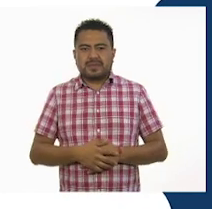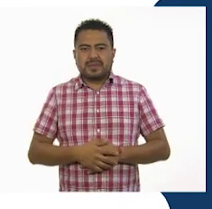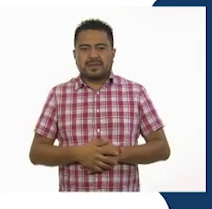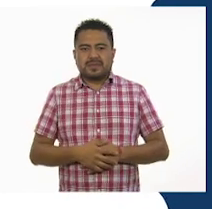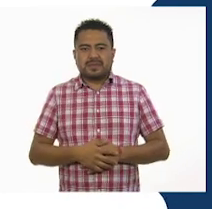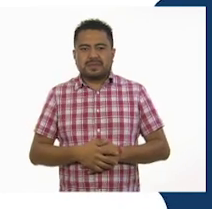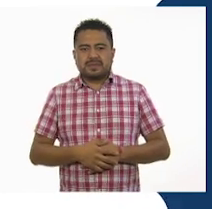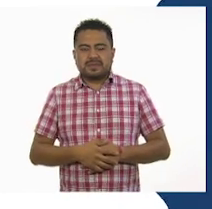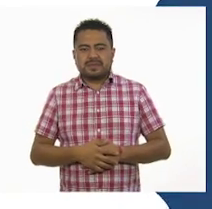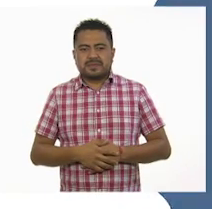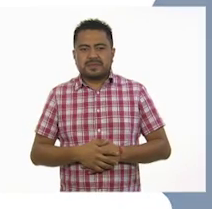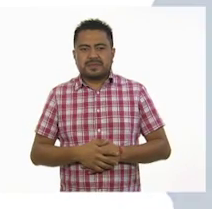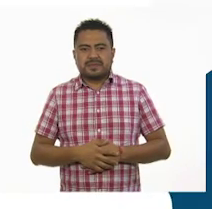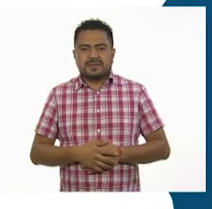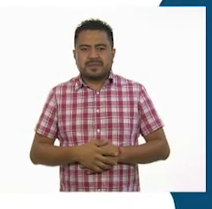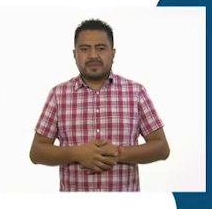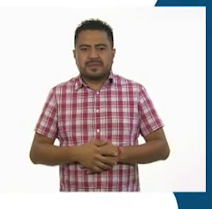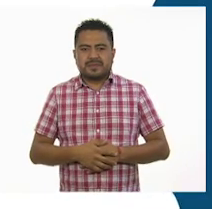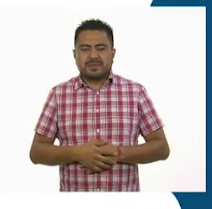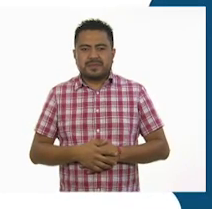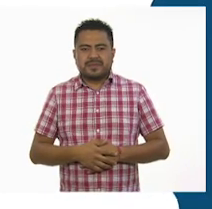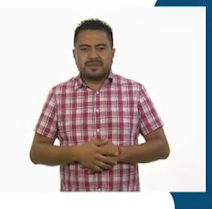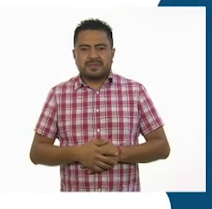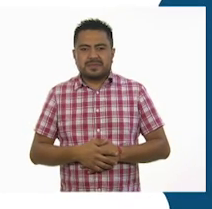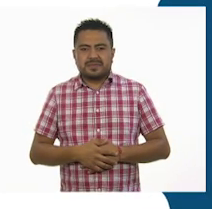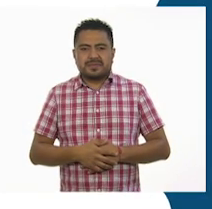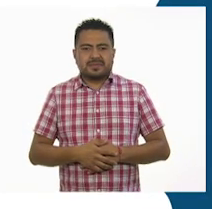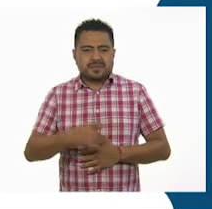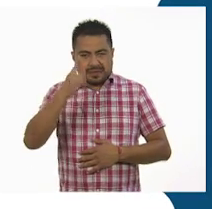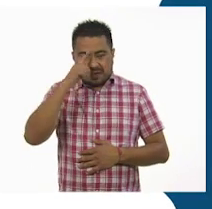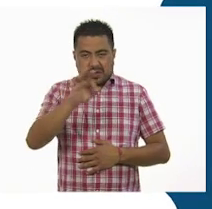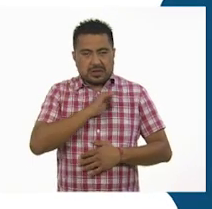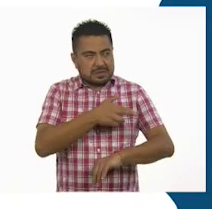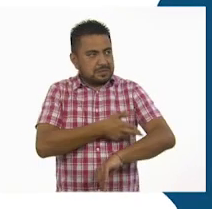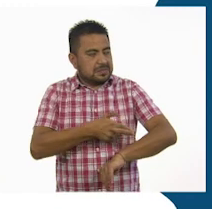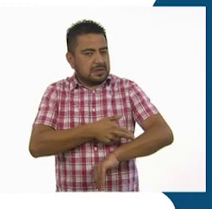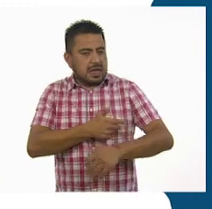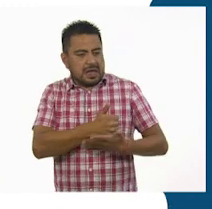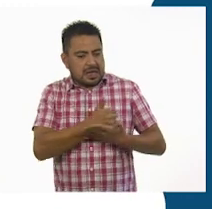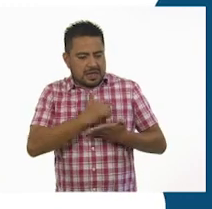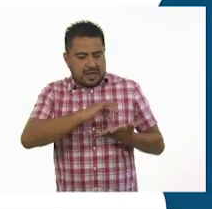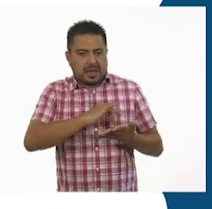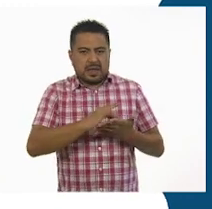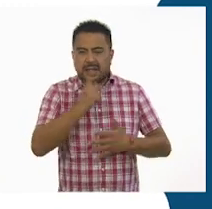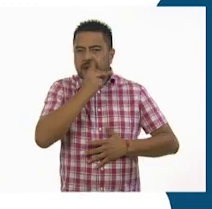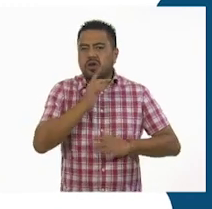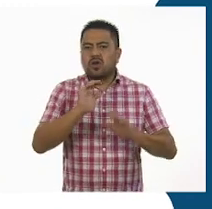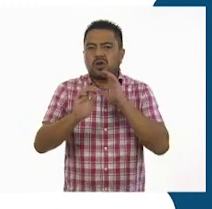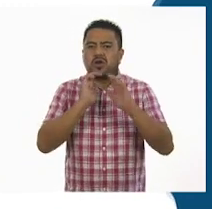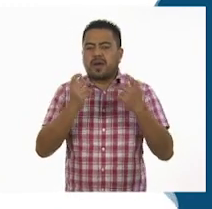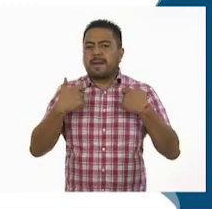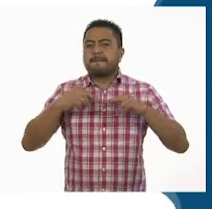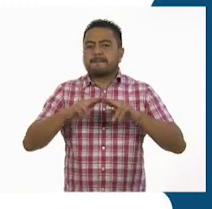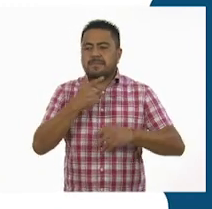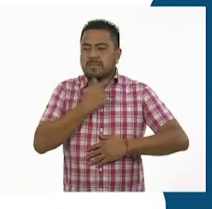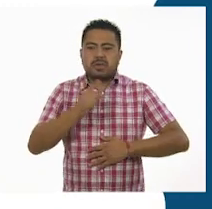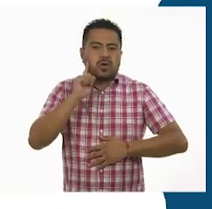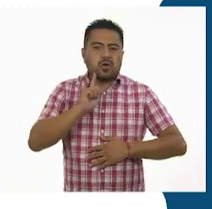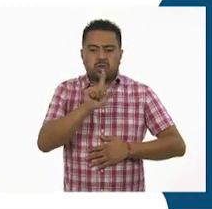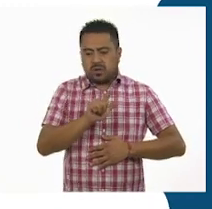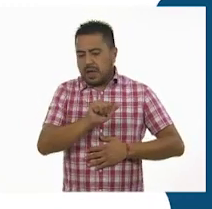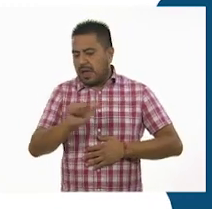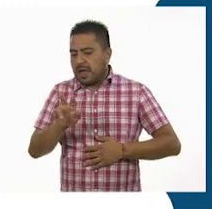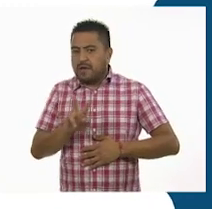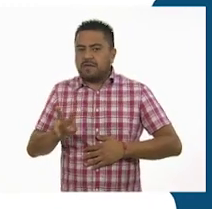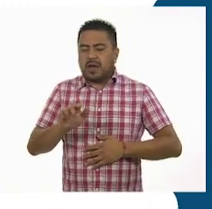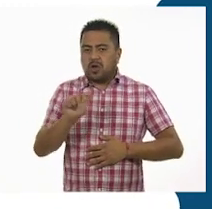.cep.gov.mx Para solicitar apoyo pedagógico, comunícate con maestras y maestros de lunes